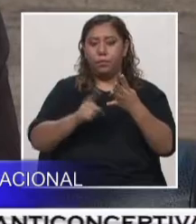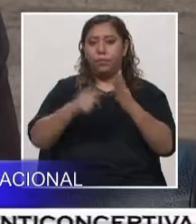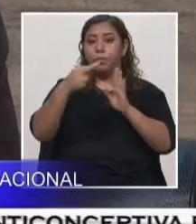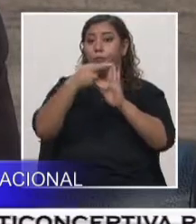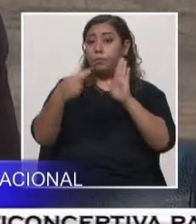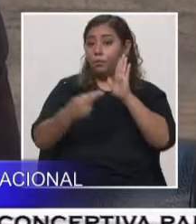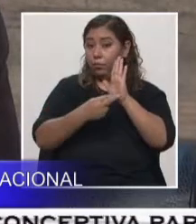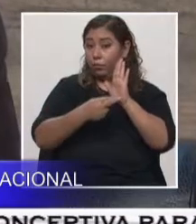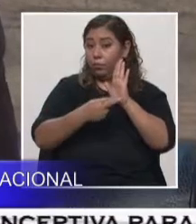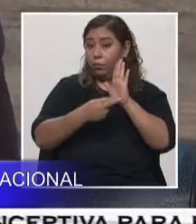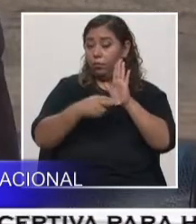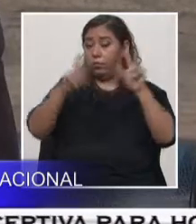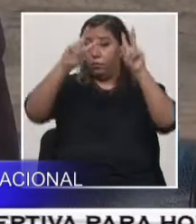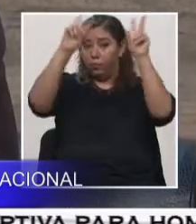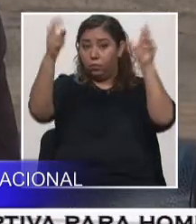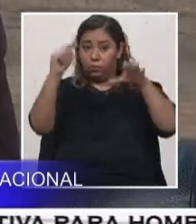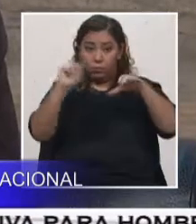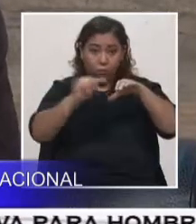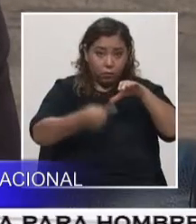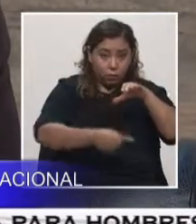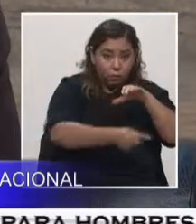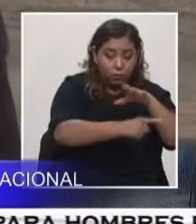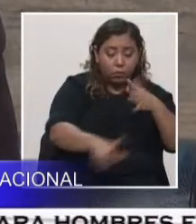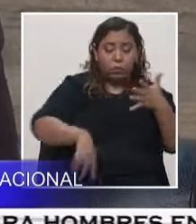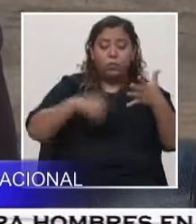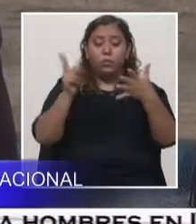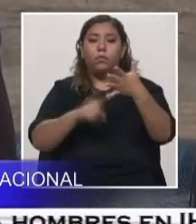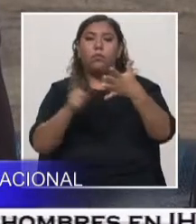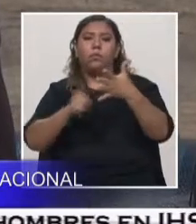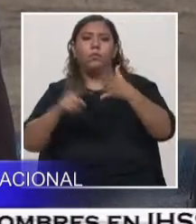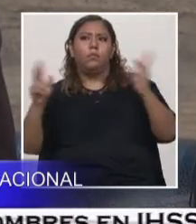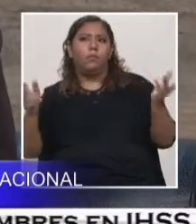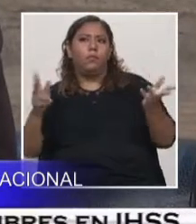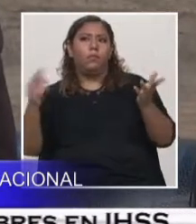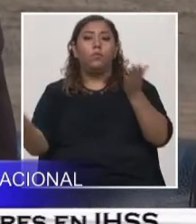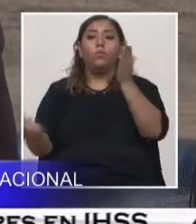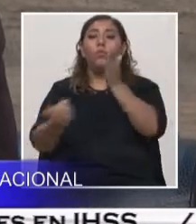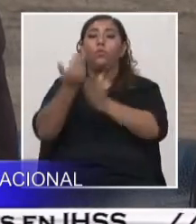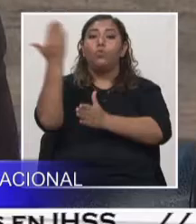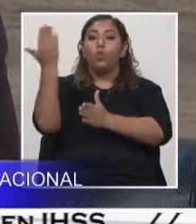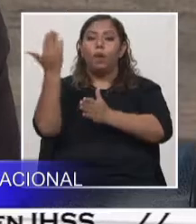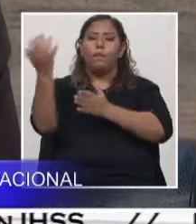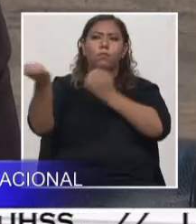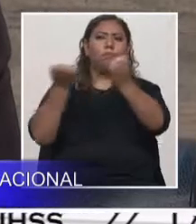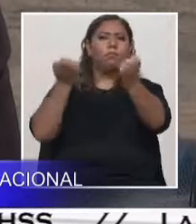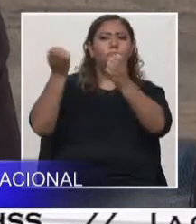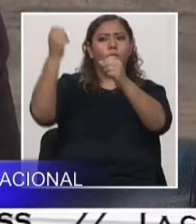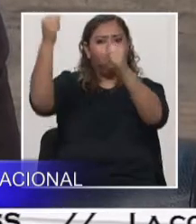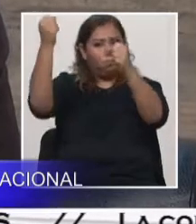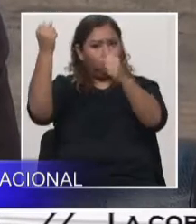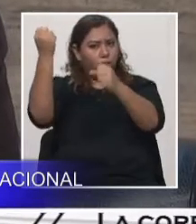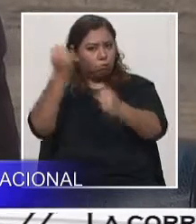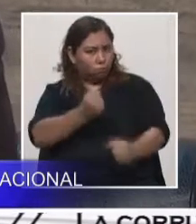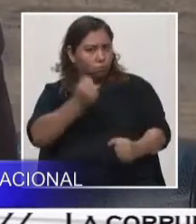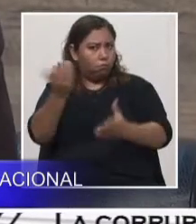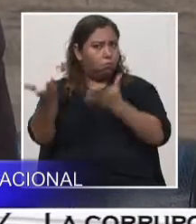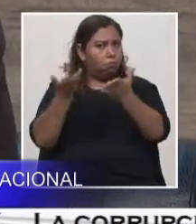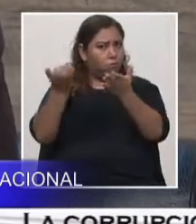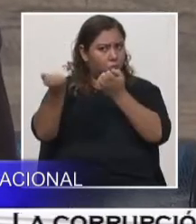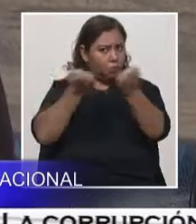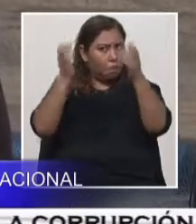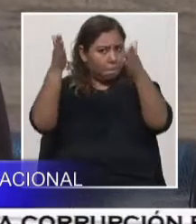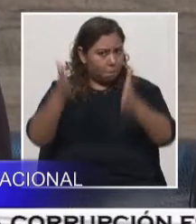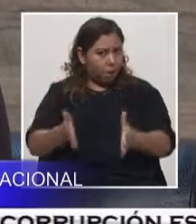lo que es el clima de inversión, nuevas tecnologías, pues es bastante amplio los